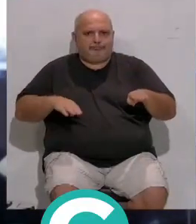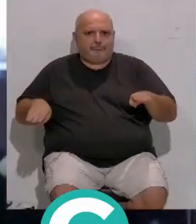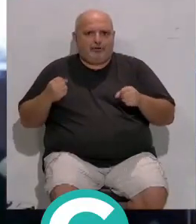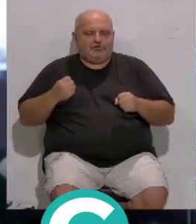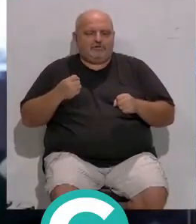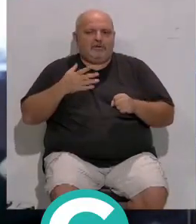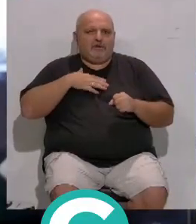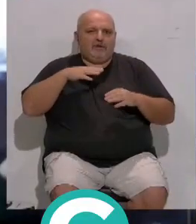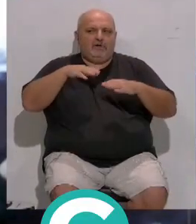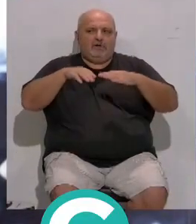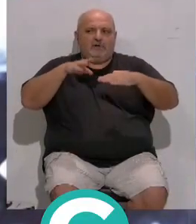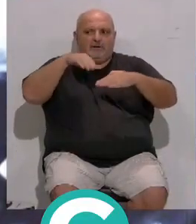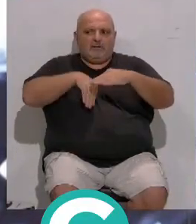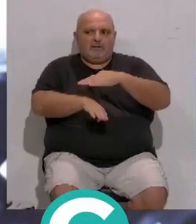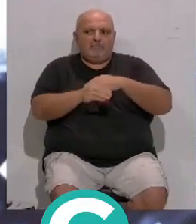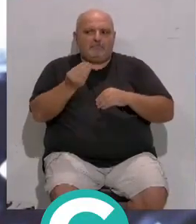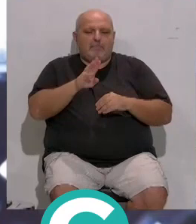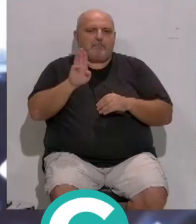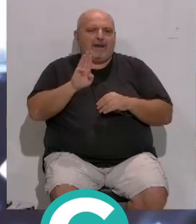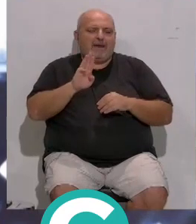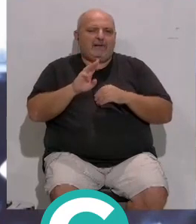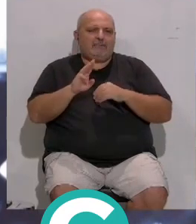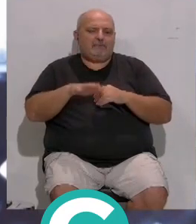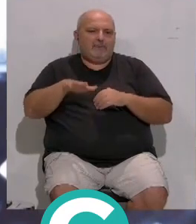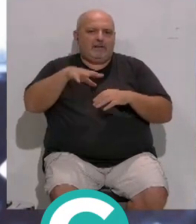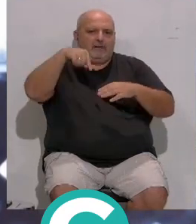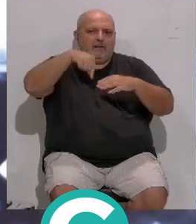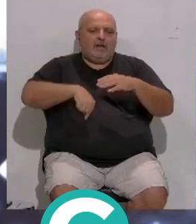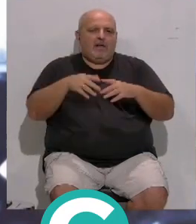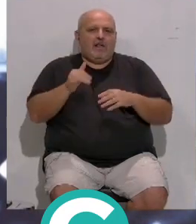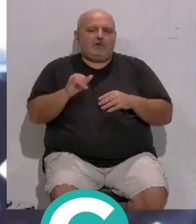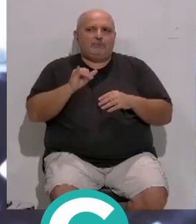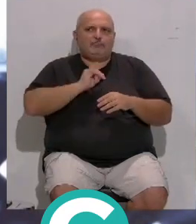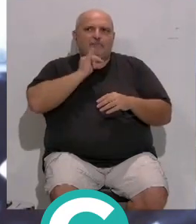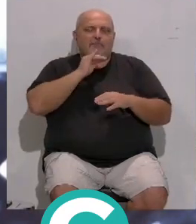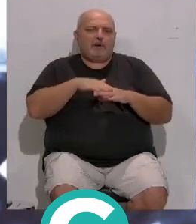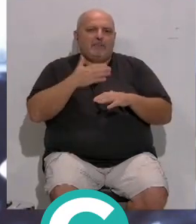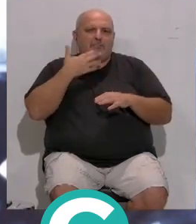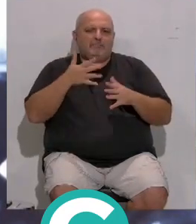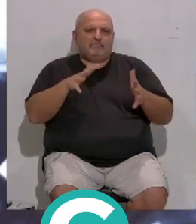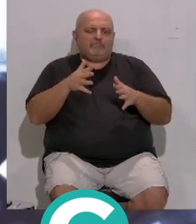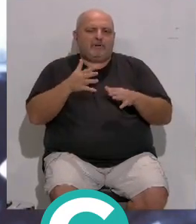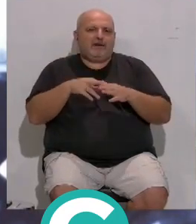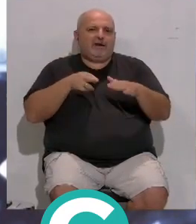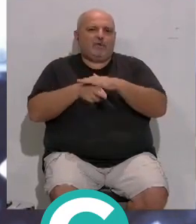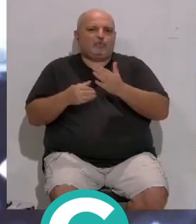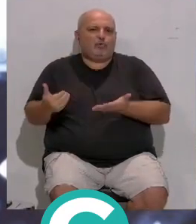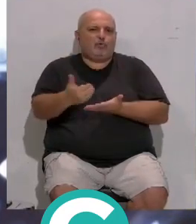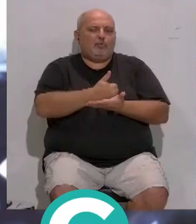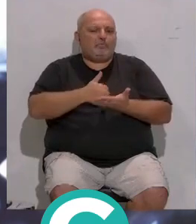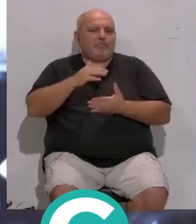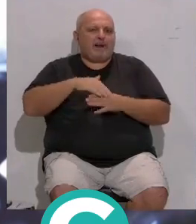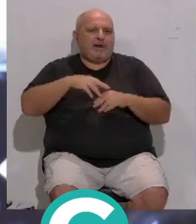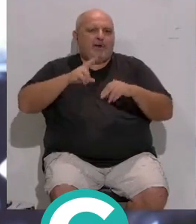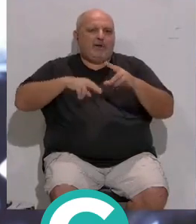el boquete... ...se construirá un parking... ...o se va a construir un parking ahí... ...con capacidad suficiente... ...como para generar los recursos suficientes... ...como para